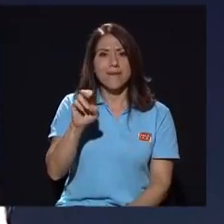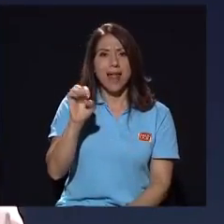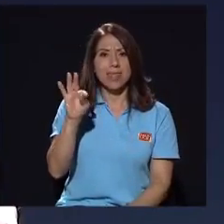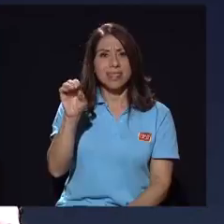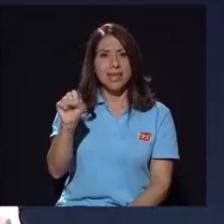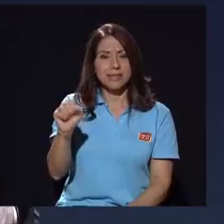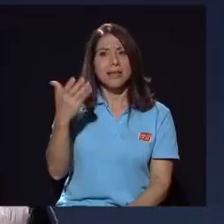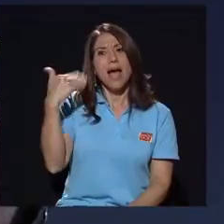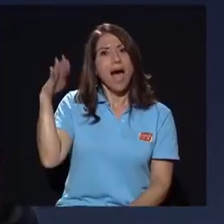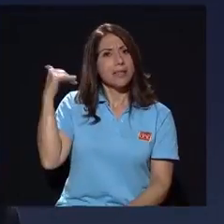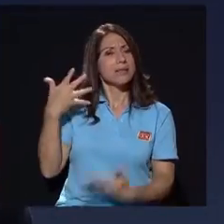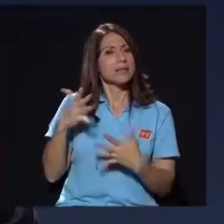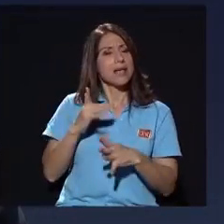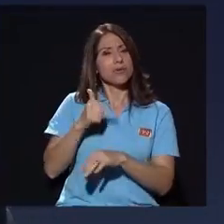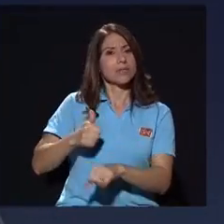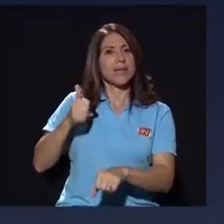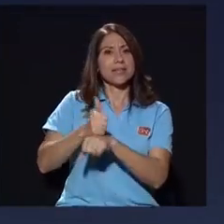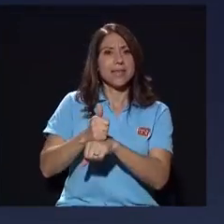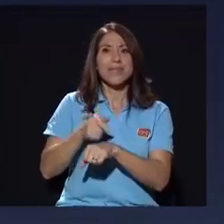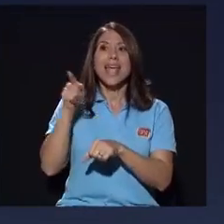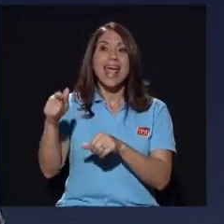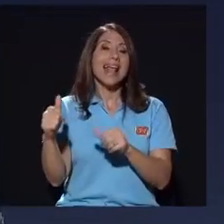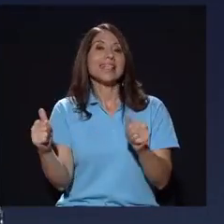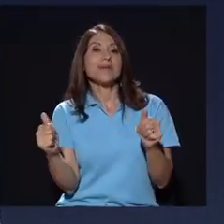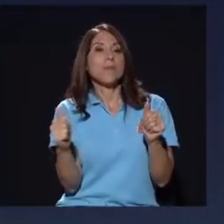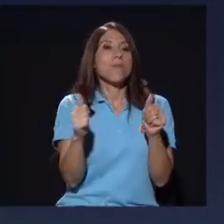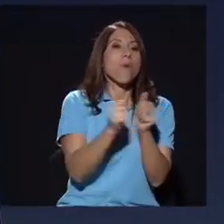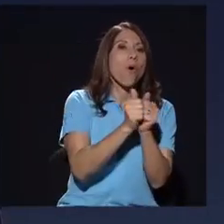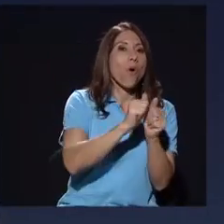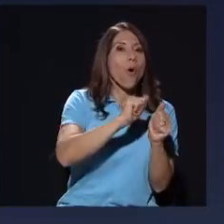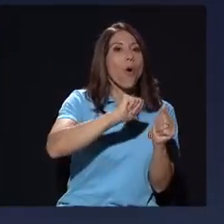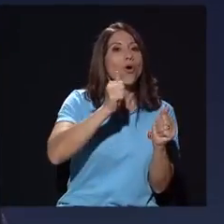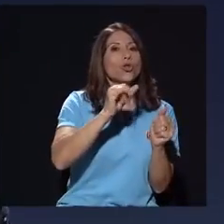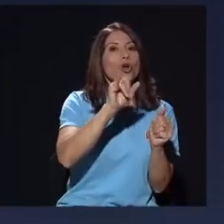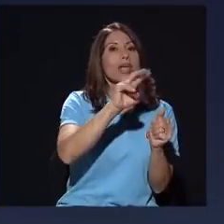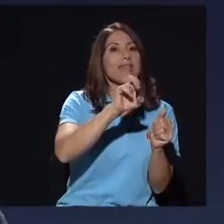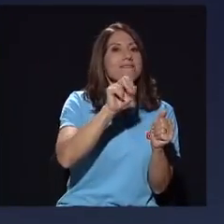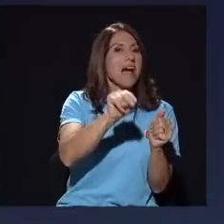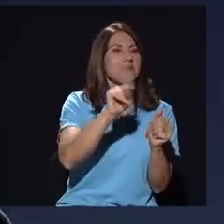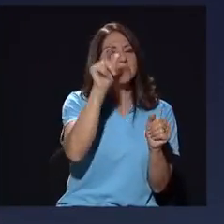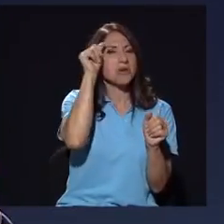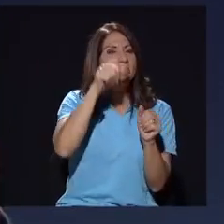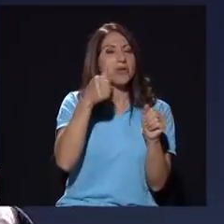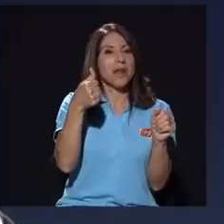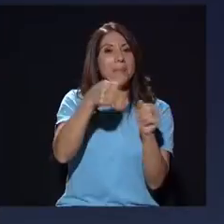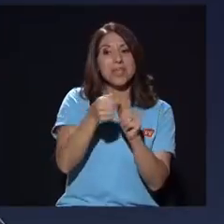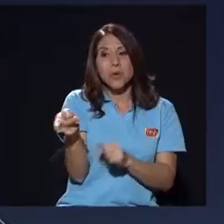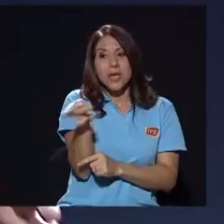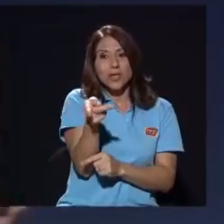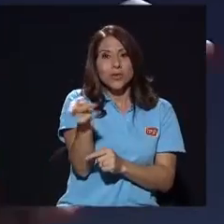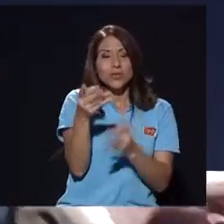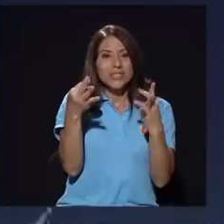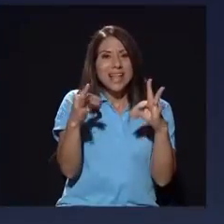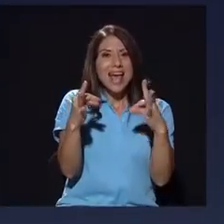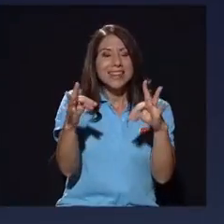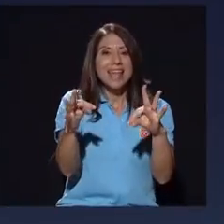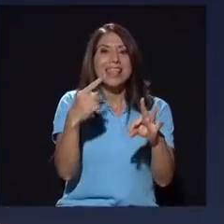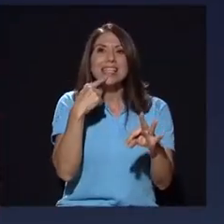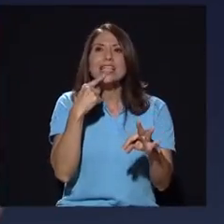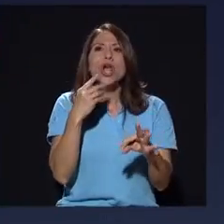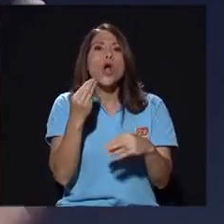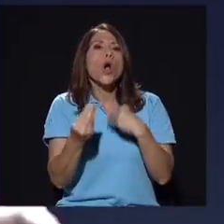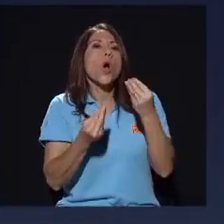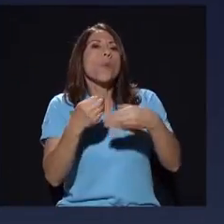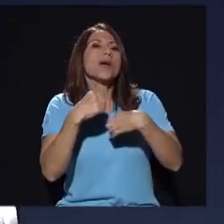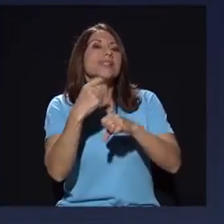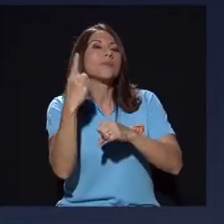su momento se pone a intercambiar con otro Iván cuyo apellido no recuerdo una conversión en que dicen cómo hacemos para trabajar a este tipo